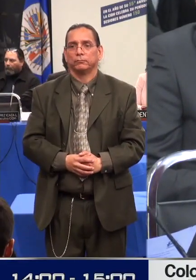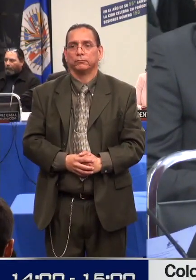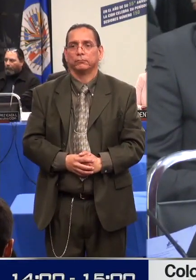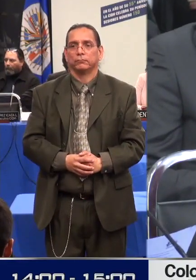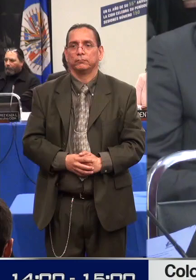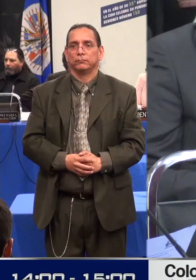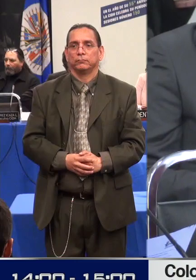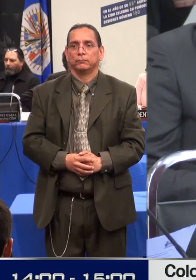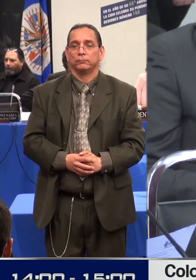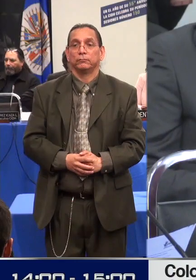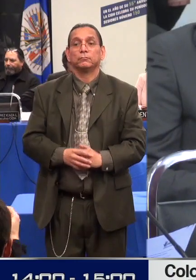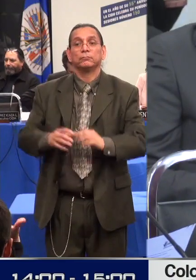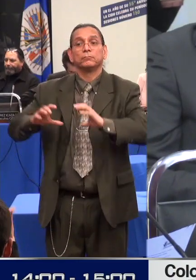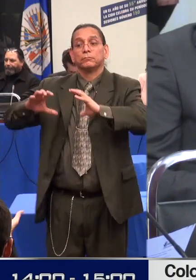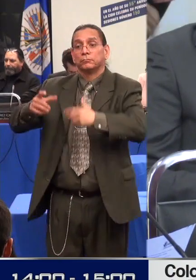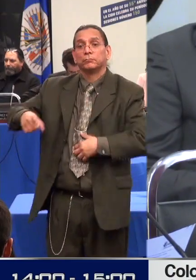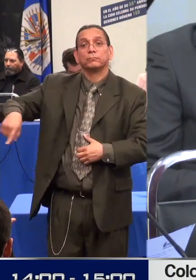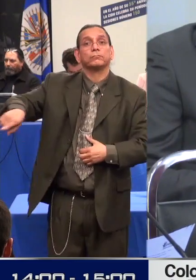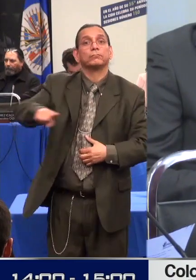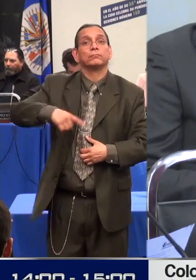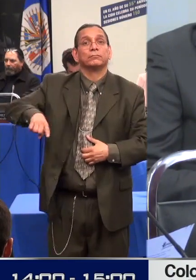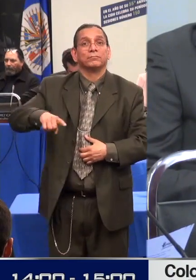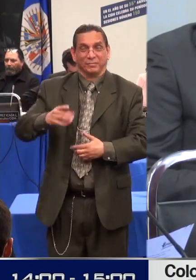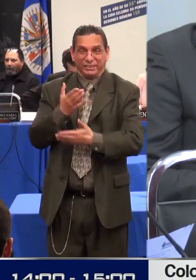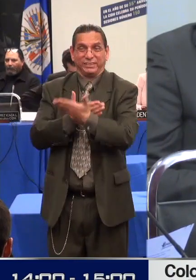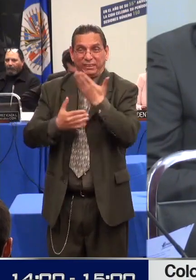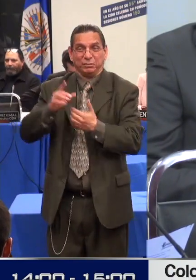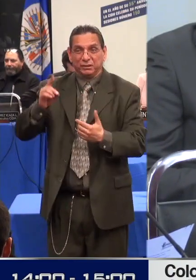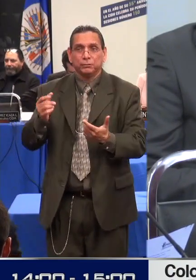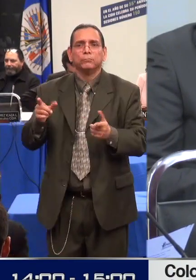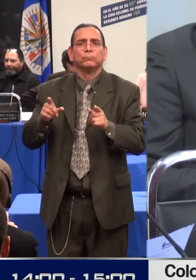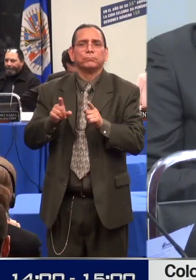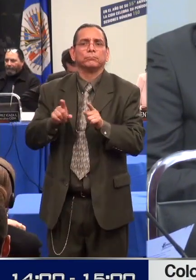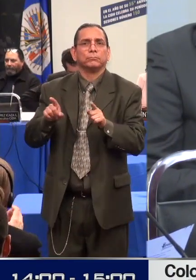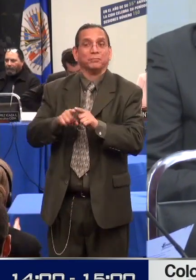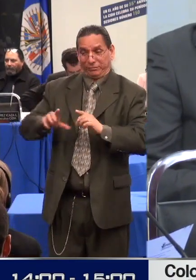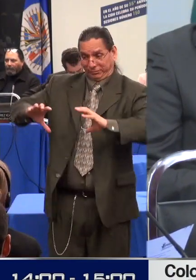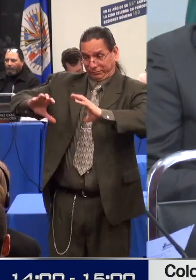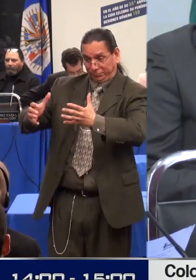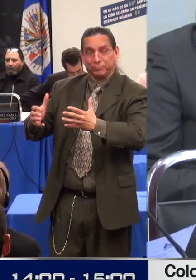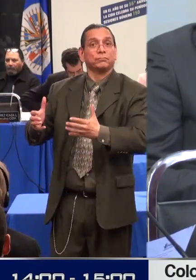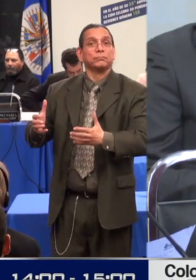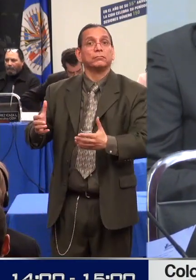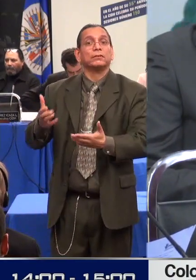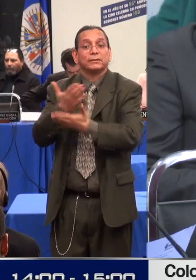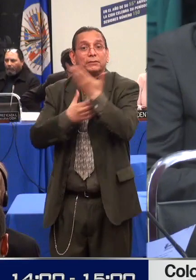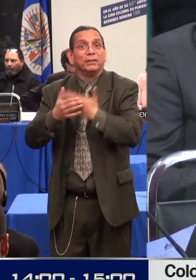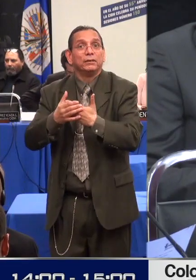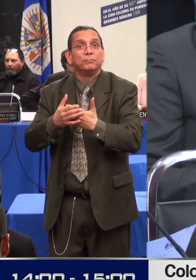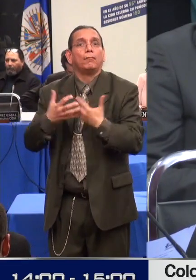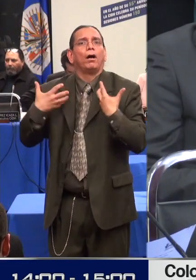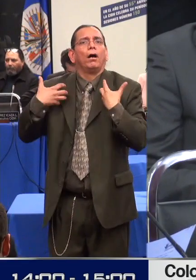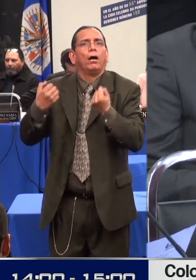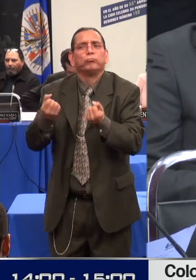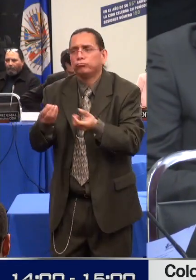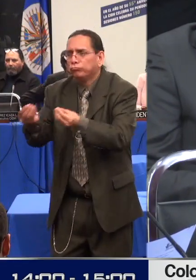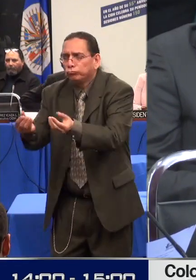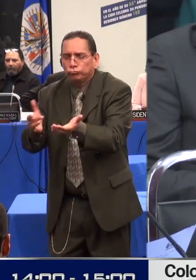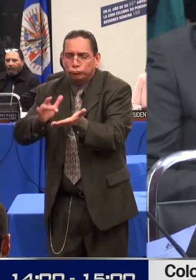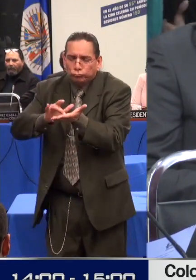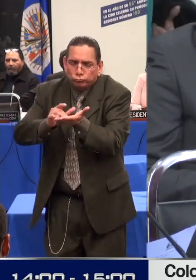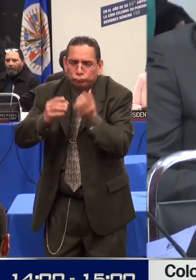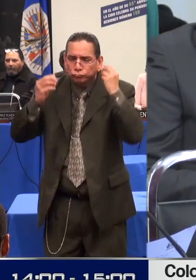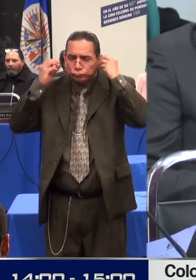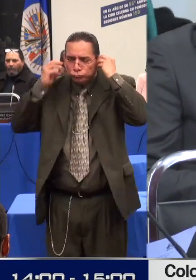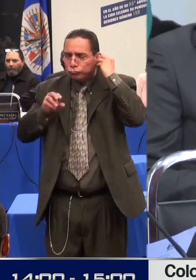discapacidad cognitiva o intelectual, los y las prestadores de servicios de salud se dirigen únicamente a los acompañantes y no a ellas directamente,